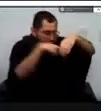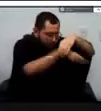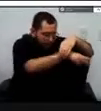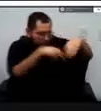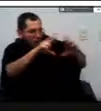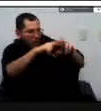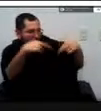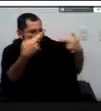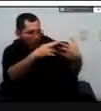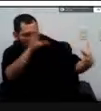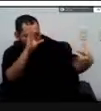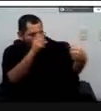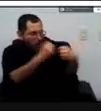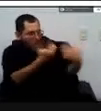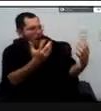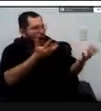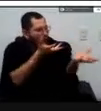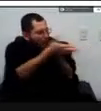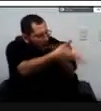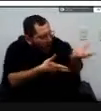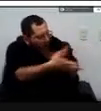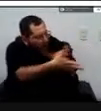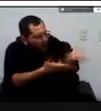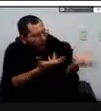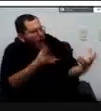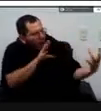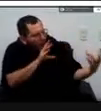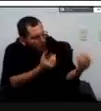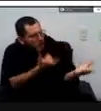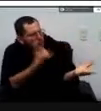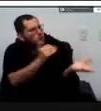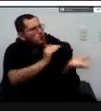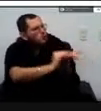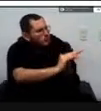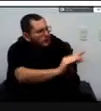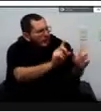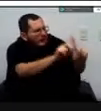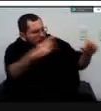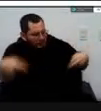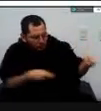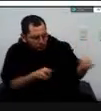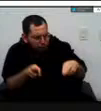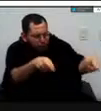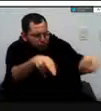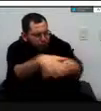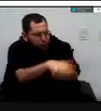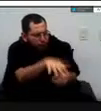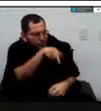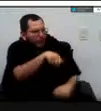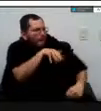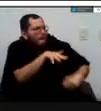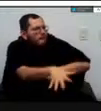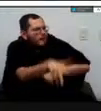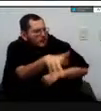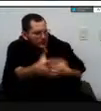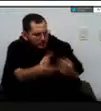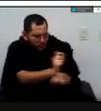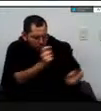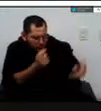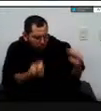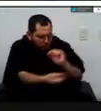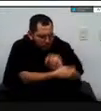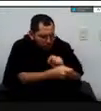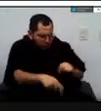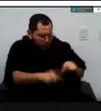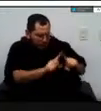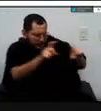ellos entren a descolmatar el río porque pues está bastante se han formado bastantes playas